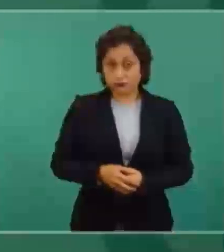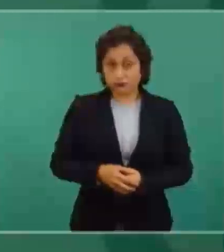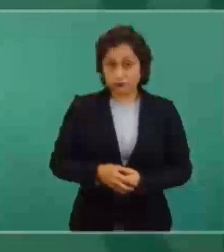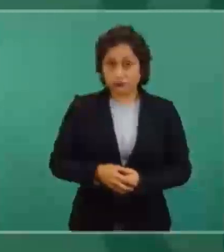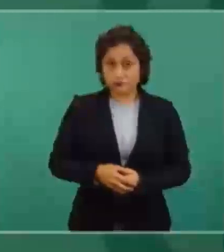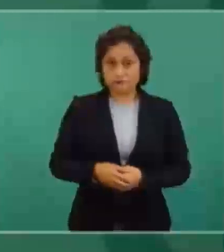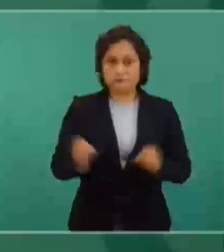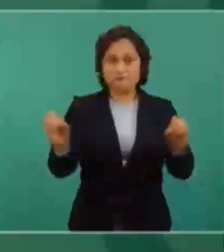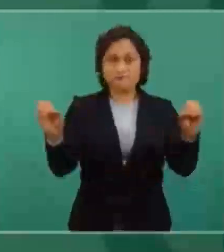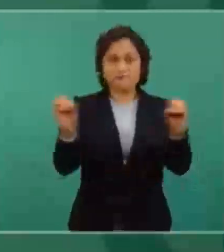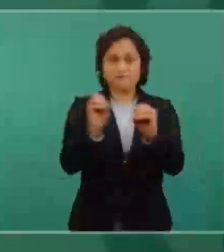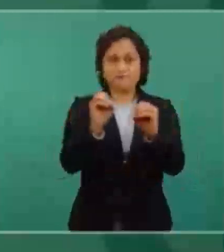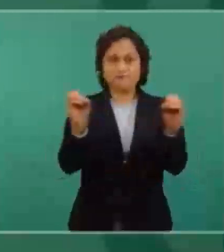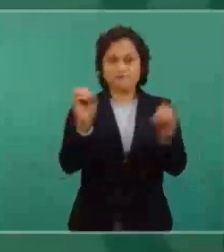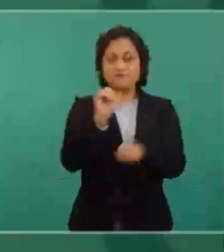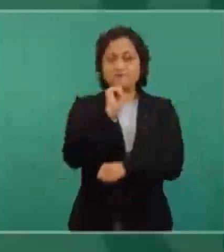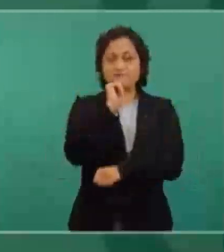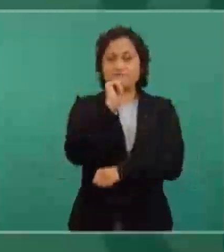Nada,